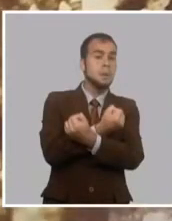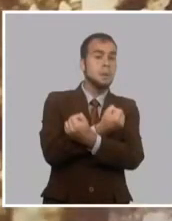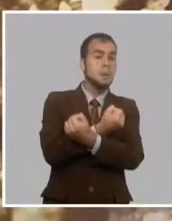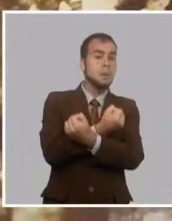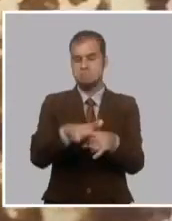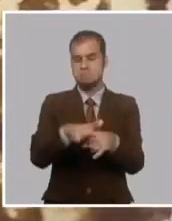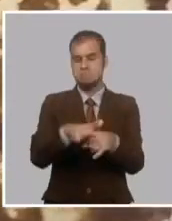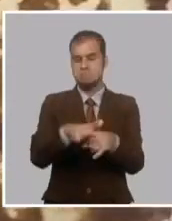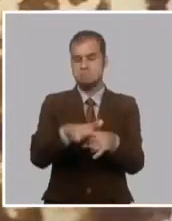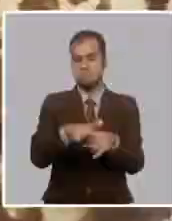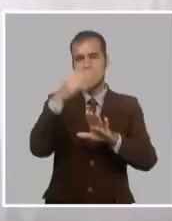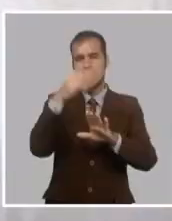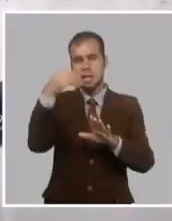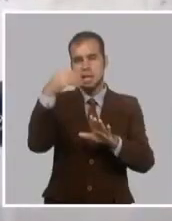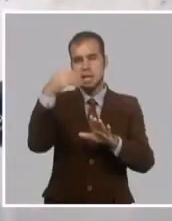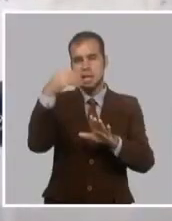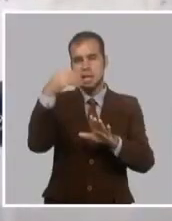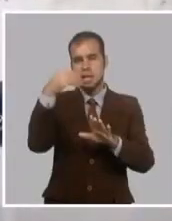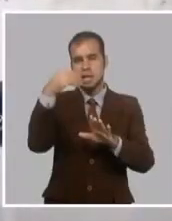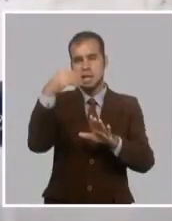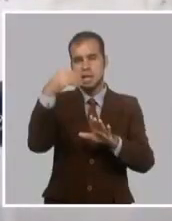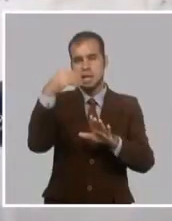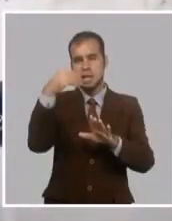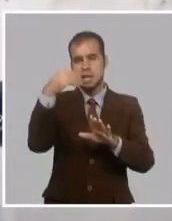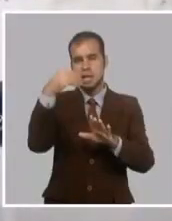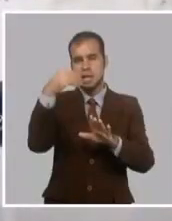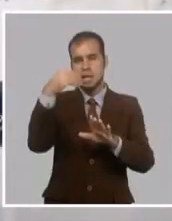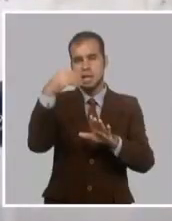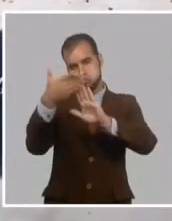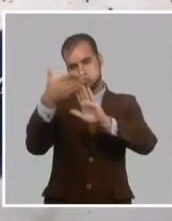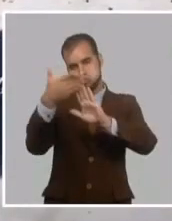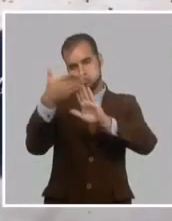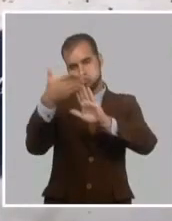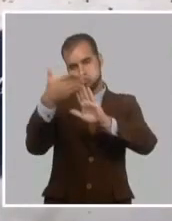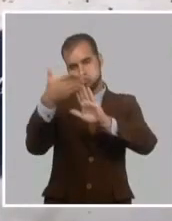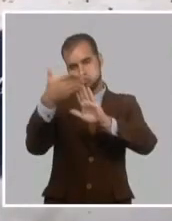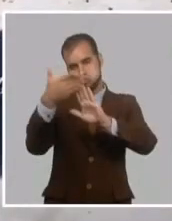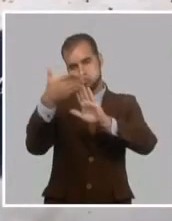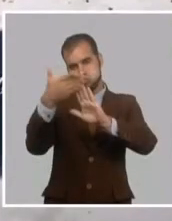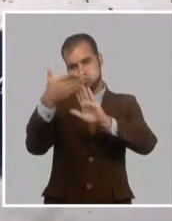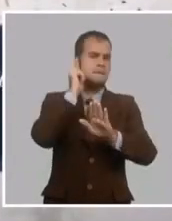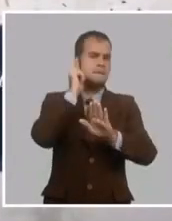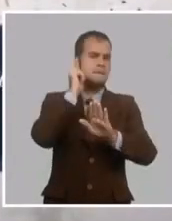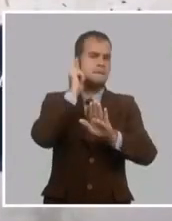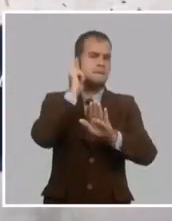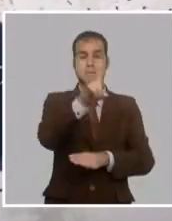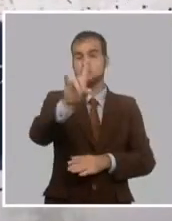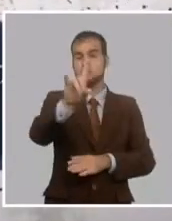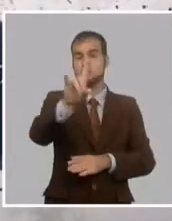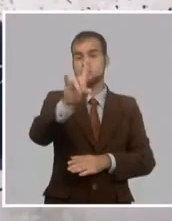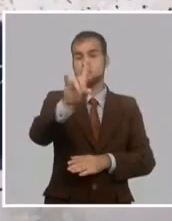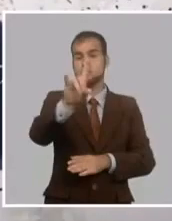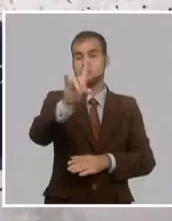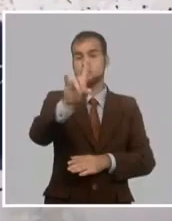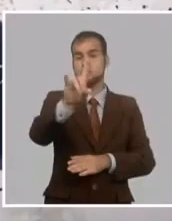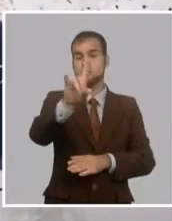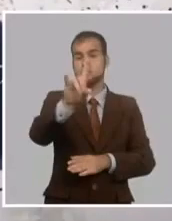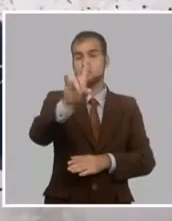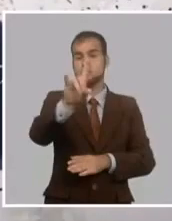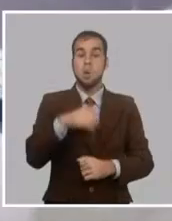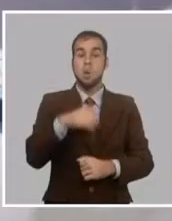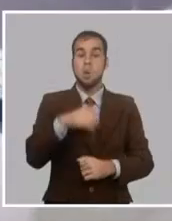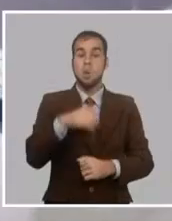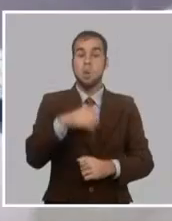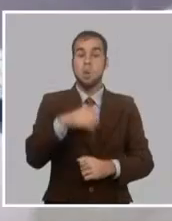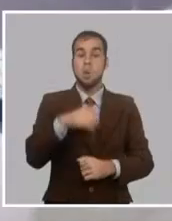construcción de un pequeño monumento. El 24 de febrero de 1907, fueron exhumados los restos de José Martí.